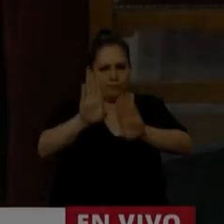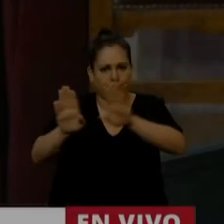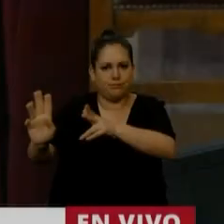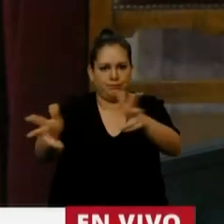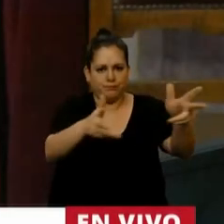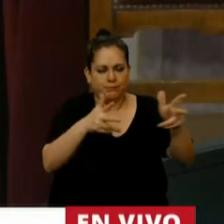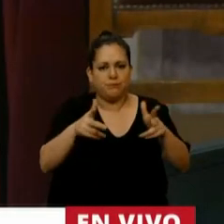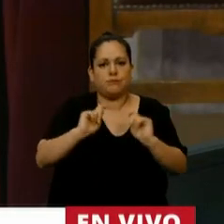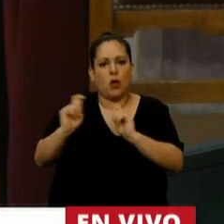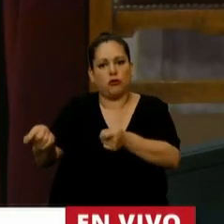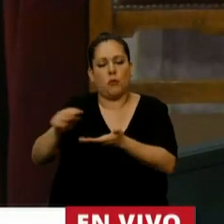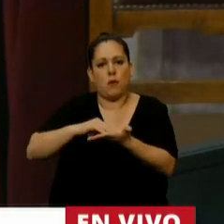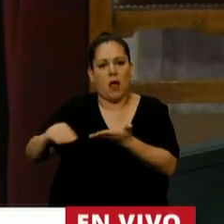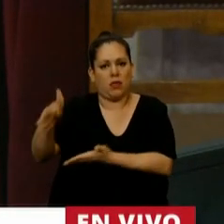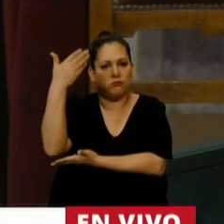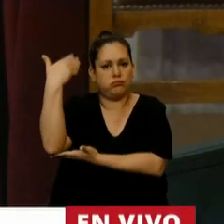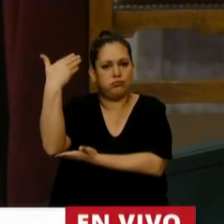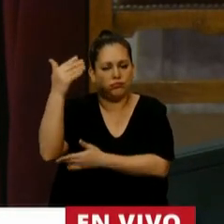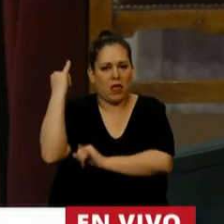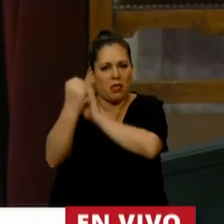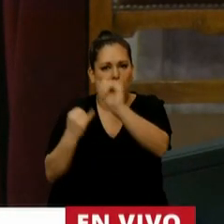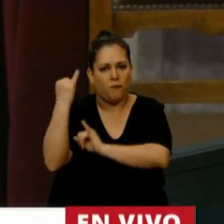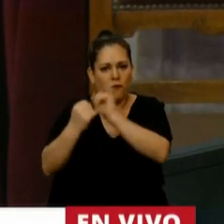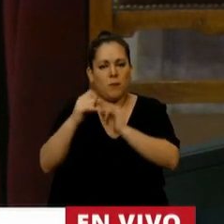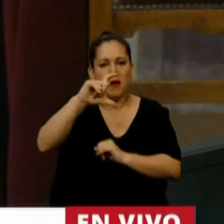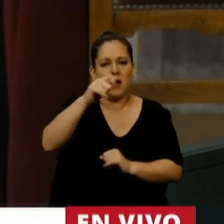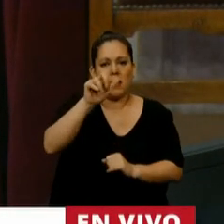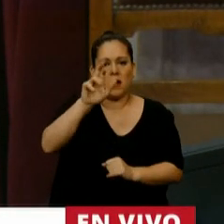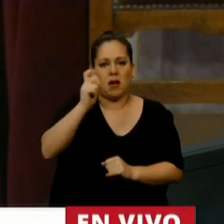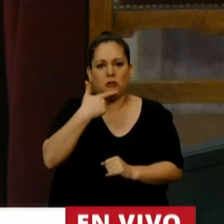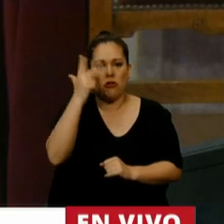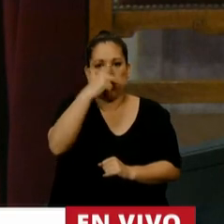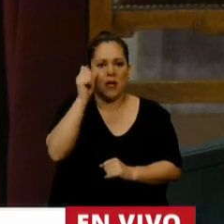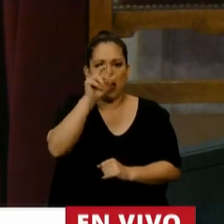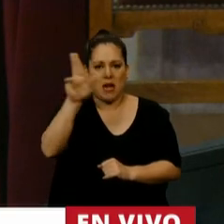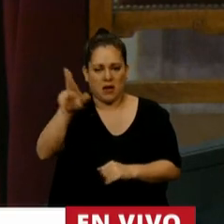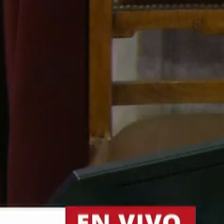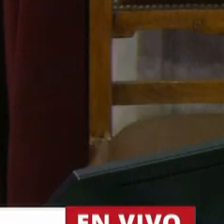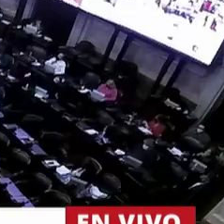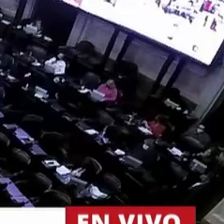En el uso de la palabra para el informe, Carlos Salomón Heller.